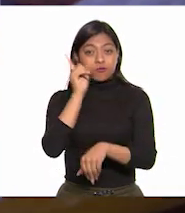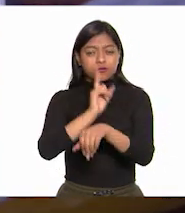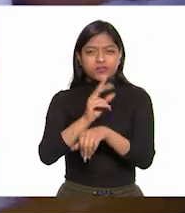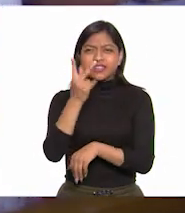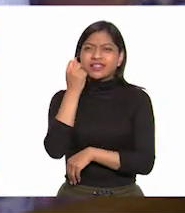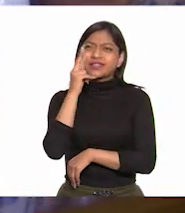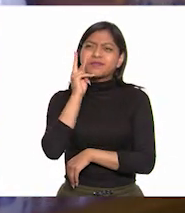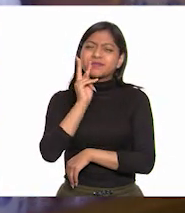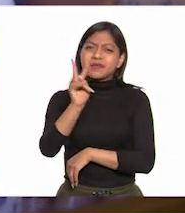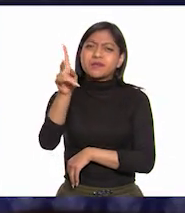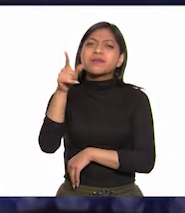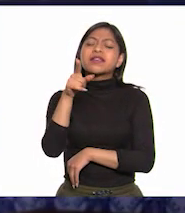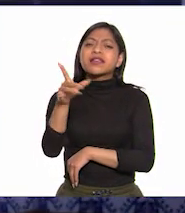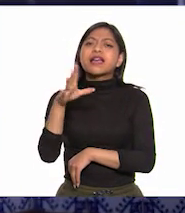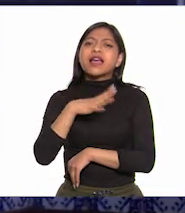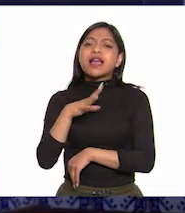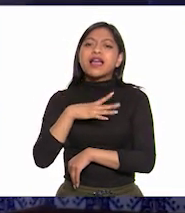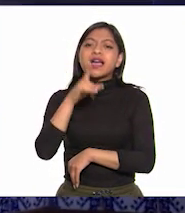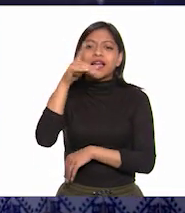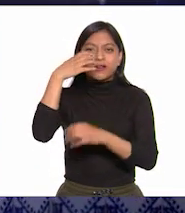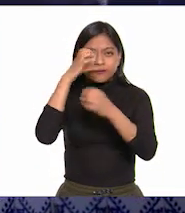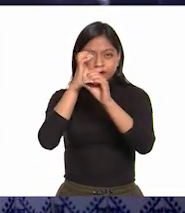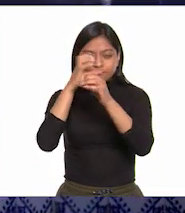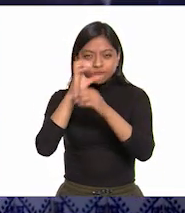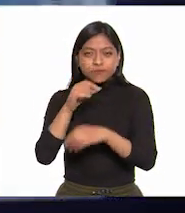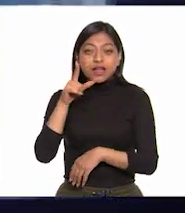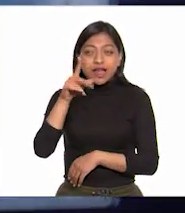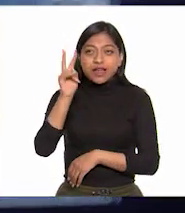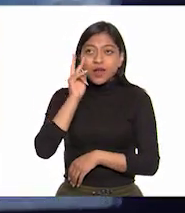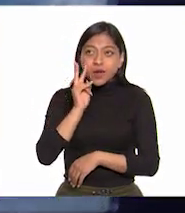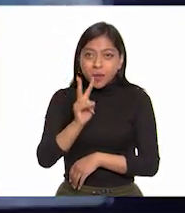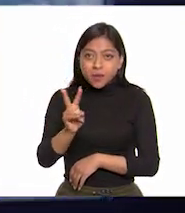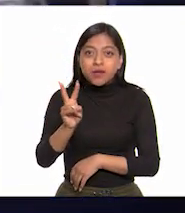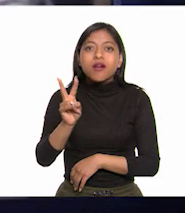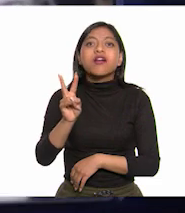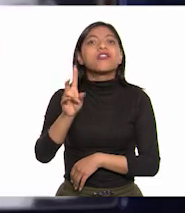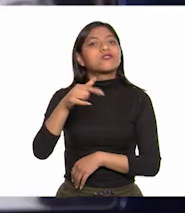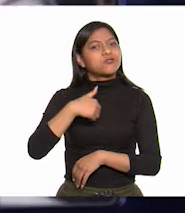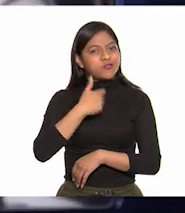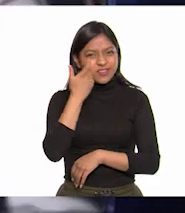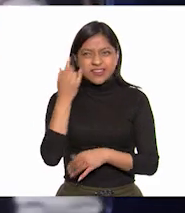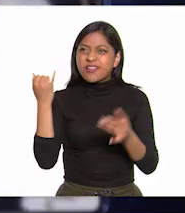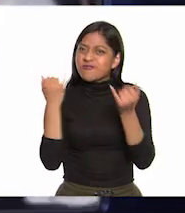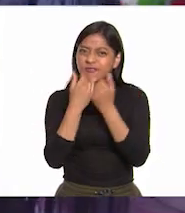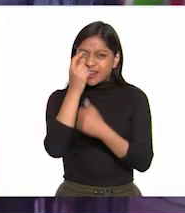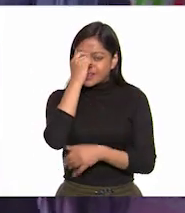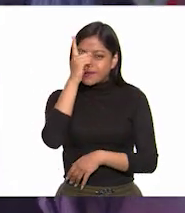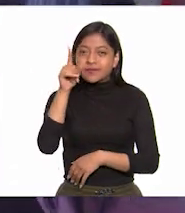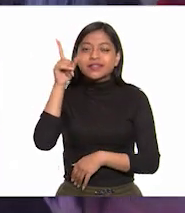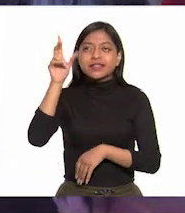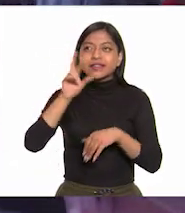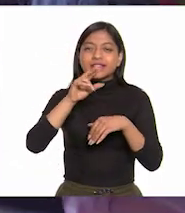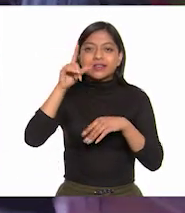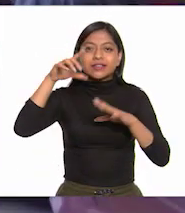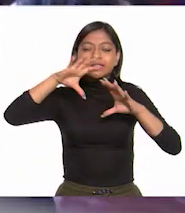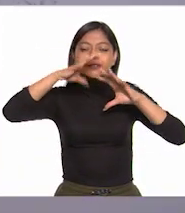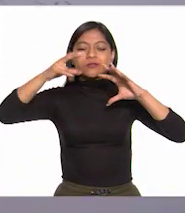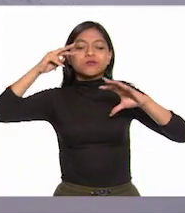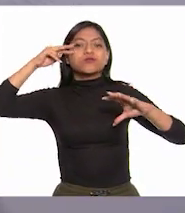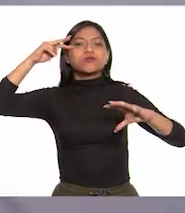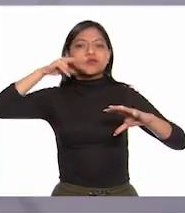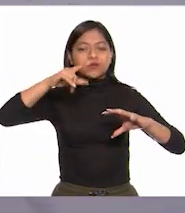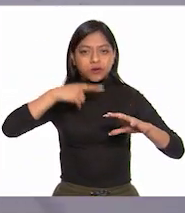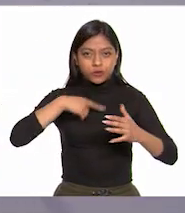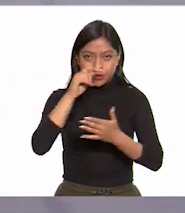televisión, vi un programa sobre el telescopio espacial Hubble y fue ahí cuando lo supe. Quería inventar algo que viajara al espacio, así que decidí